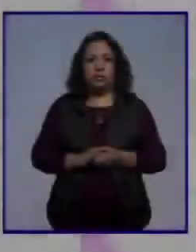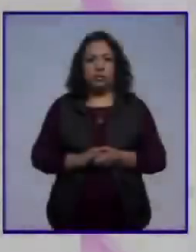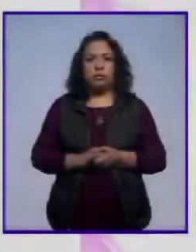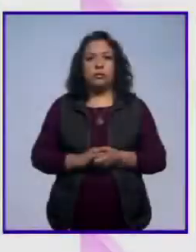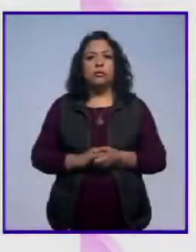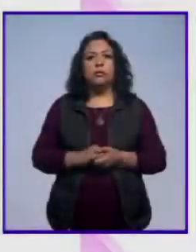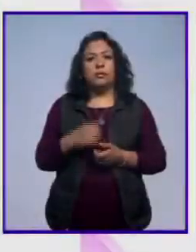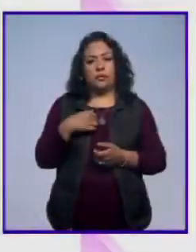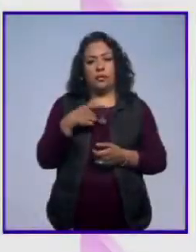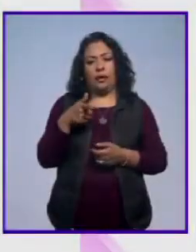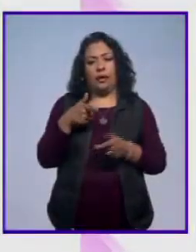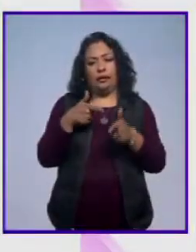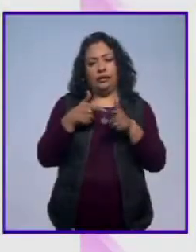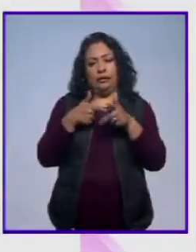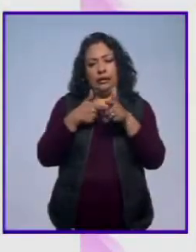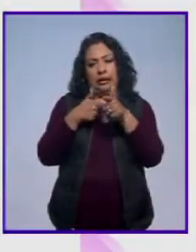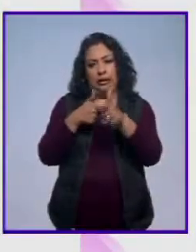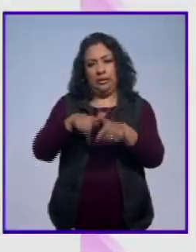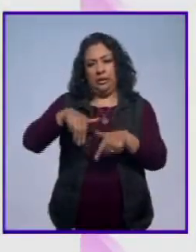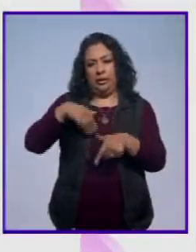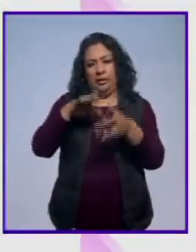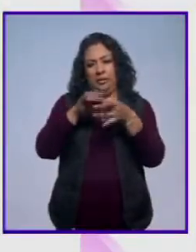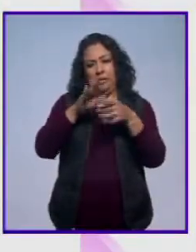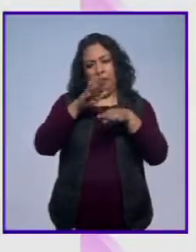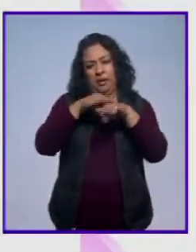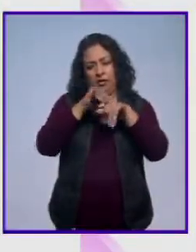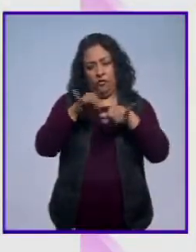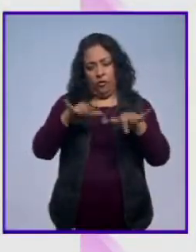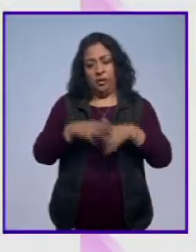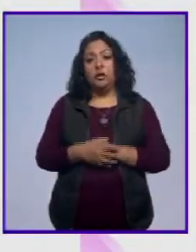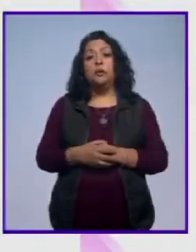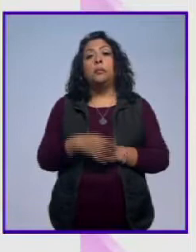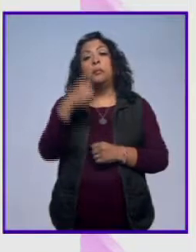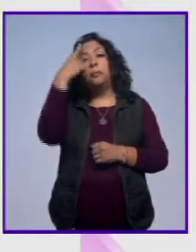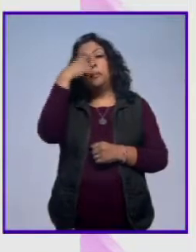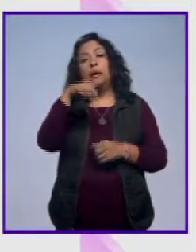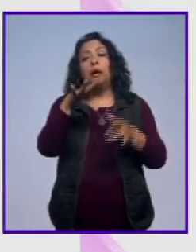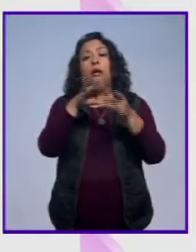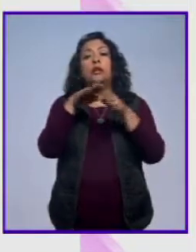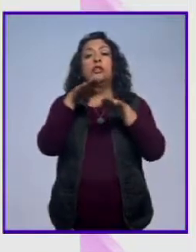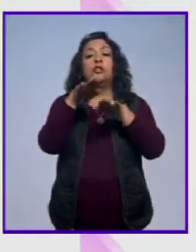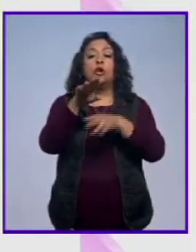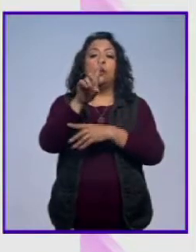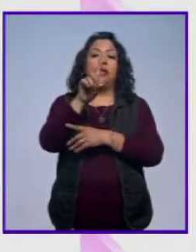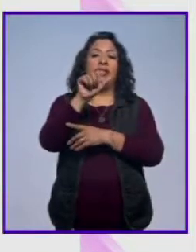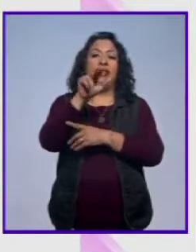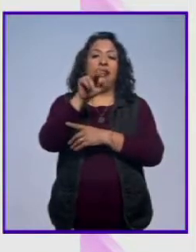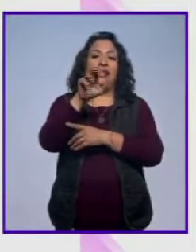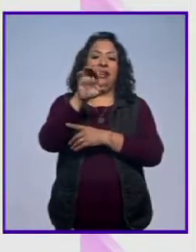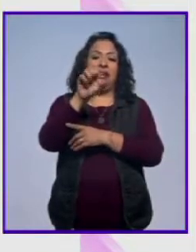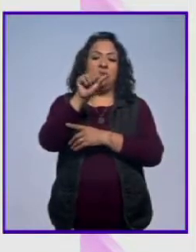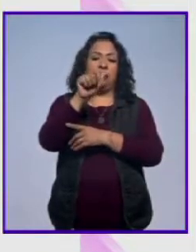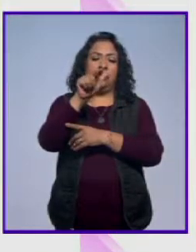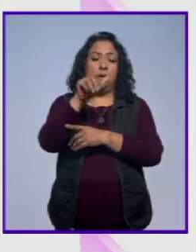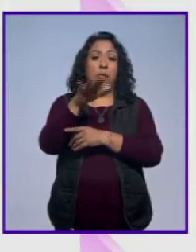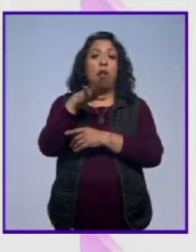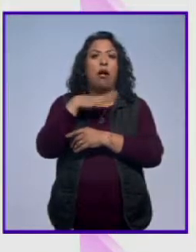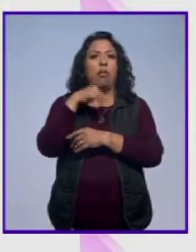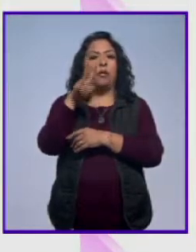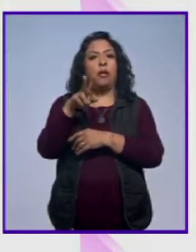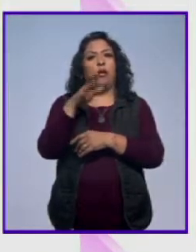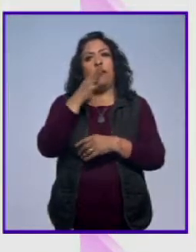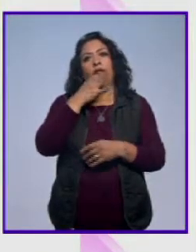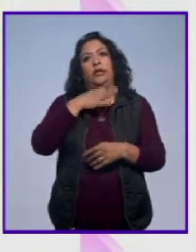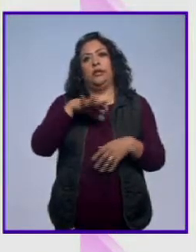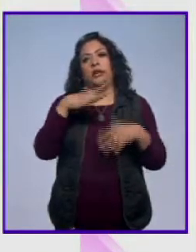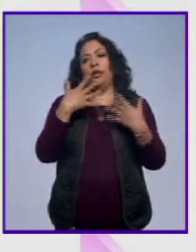Bueno, Laura, y continuamos, como ya referíamos, con más información para hablar ahora de Daniel Esama, quien está de manteles largo.